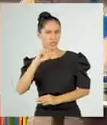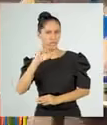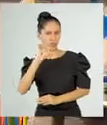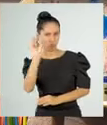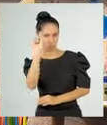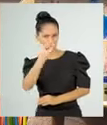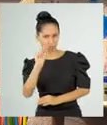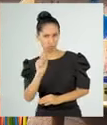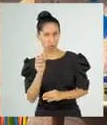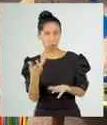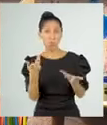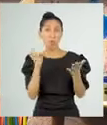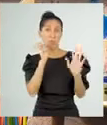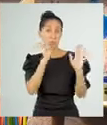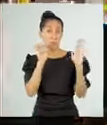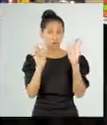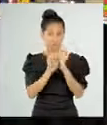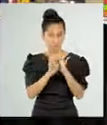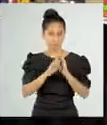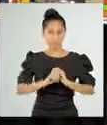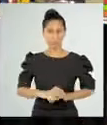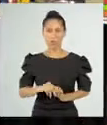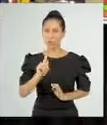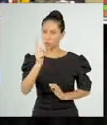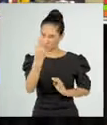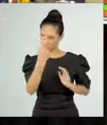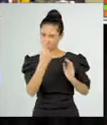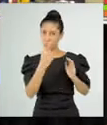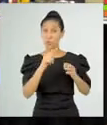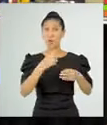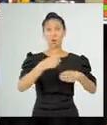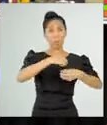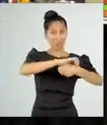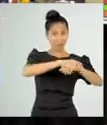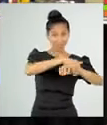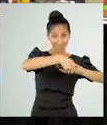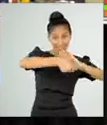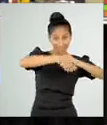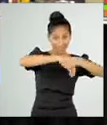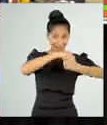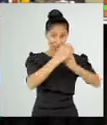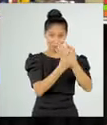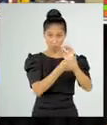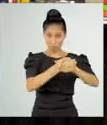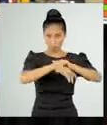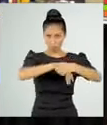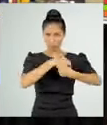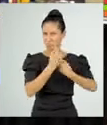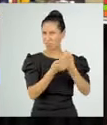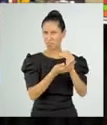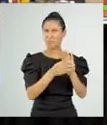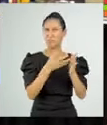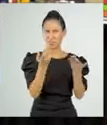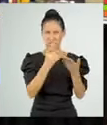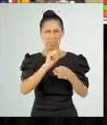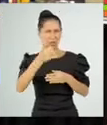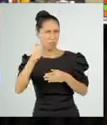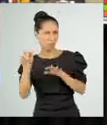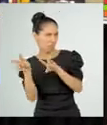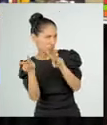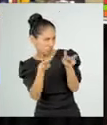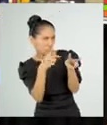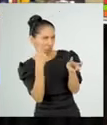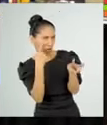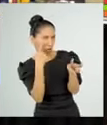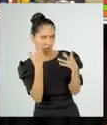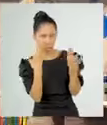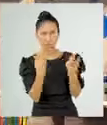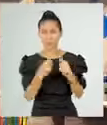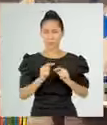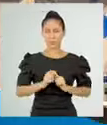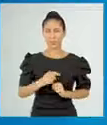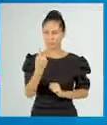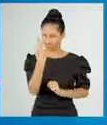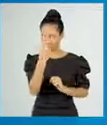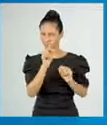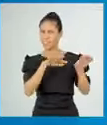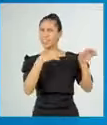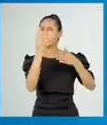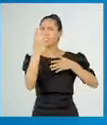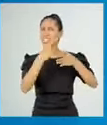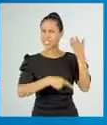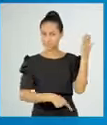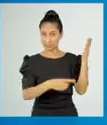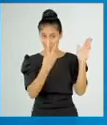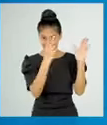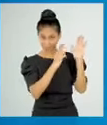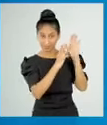elaborar un jabón casero. Pero aclaramos que vamos a seguir una de las tantas variedades que existen. Entonces